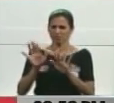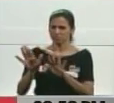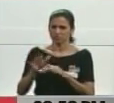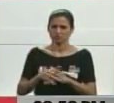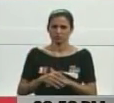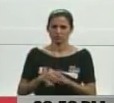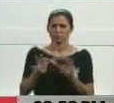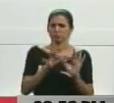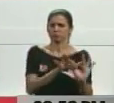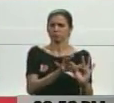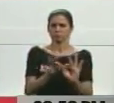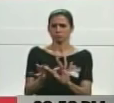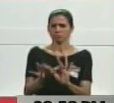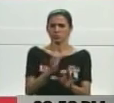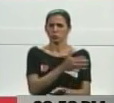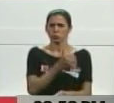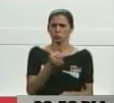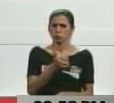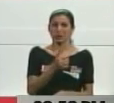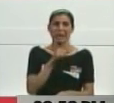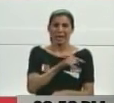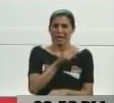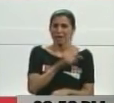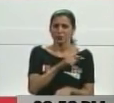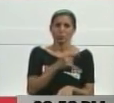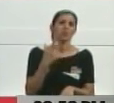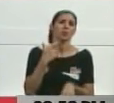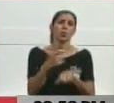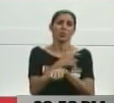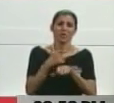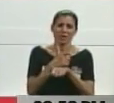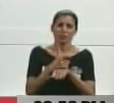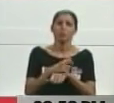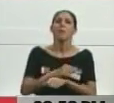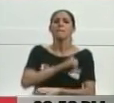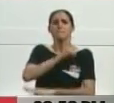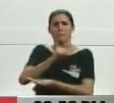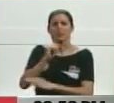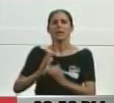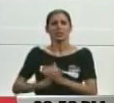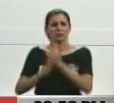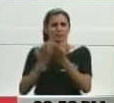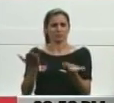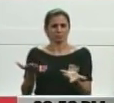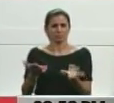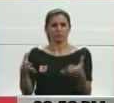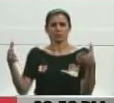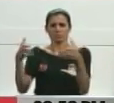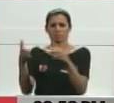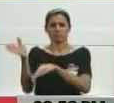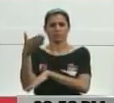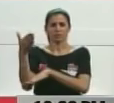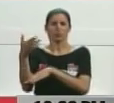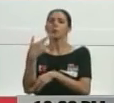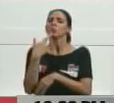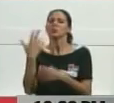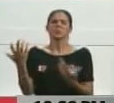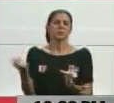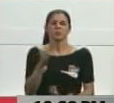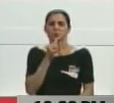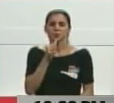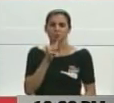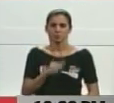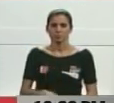Agarraba la mano de sus torturadores. Bueno, muchos de esos de Bandera Roja, lo que en verdad lo que eran era, ¿cómo se llama esto?